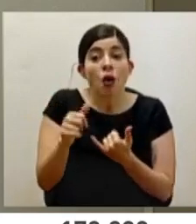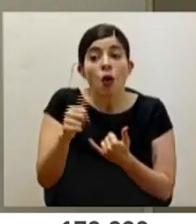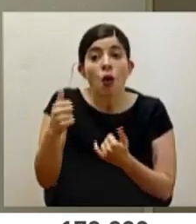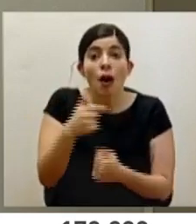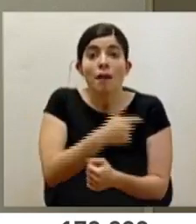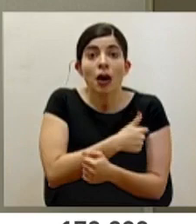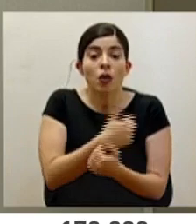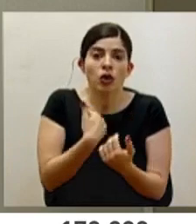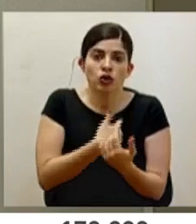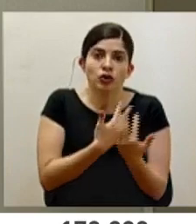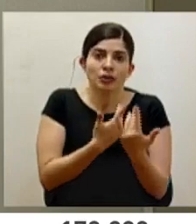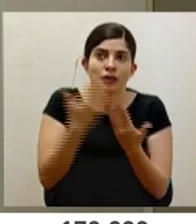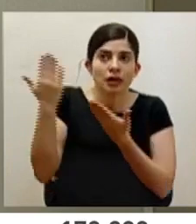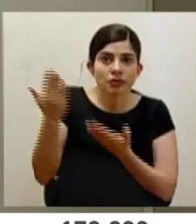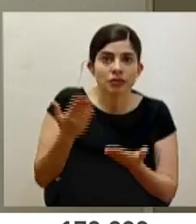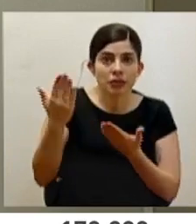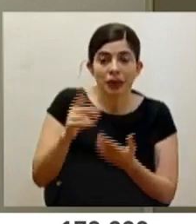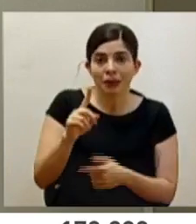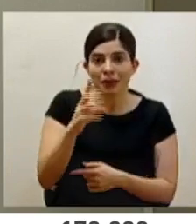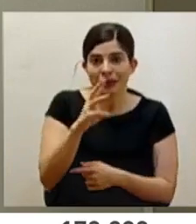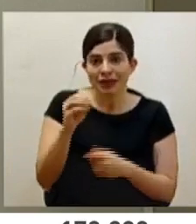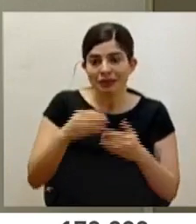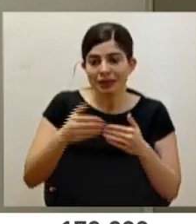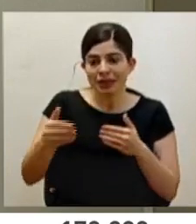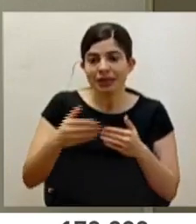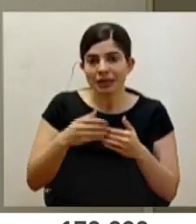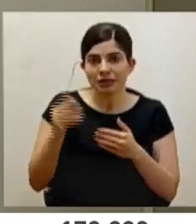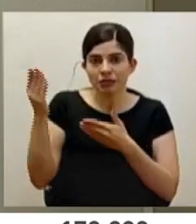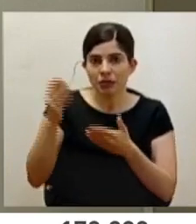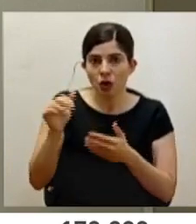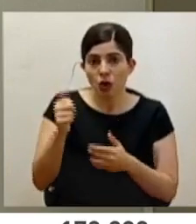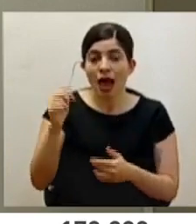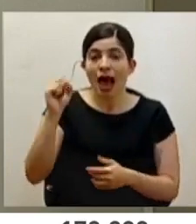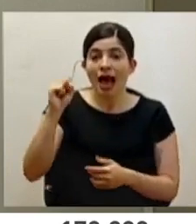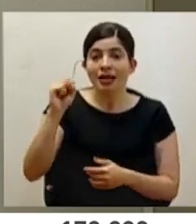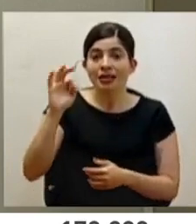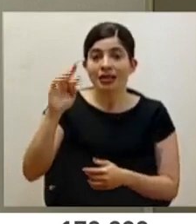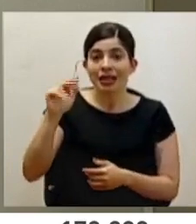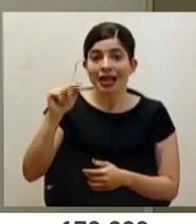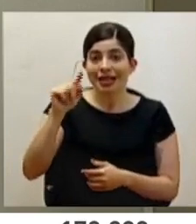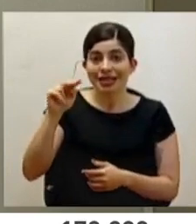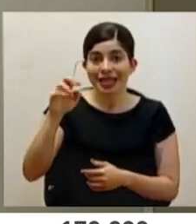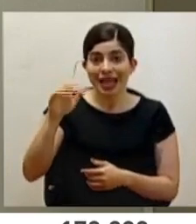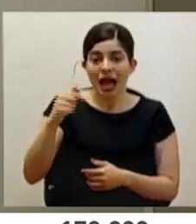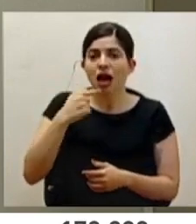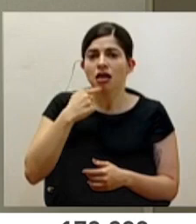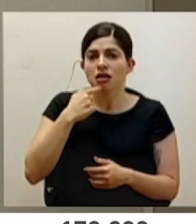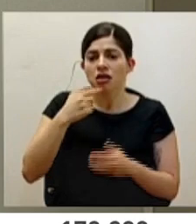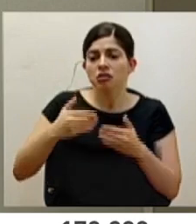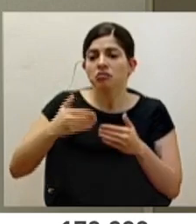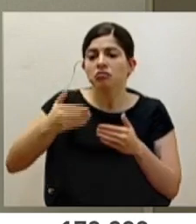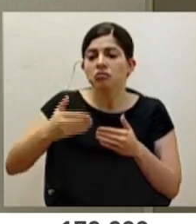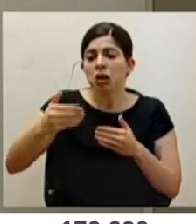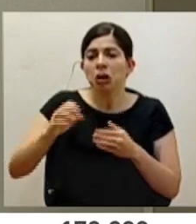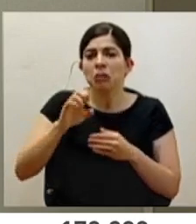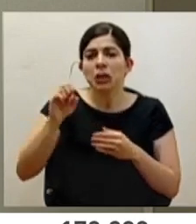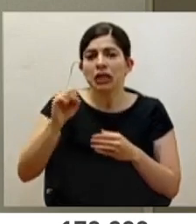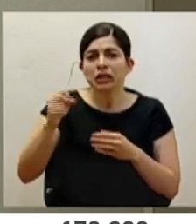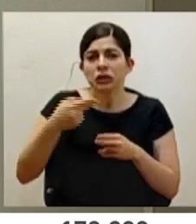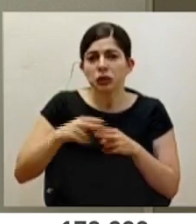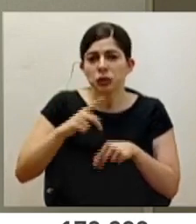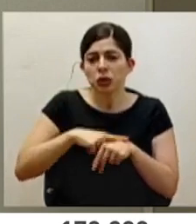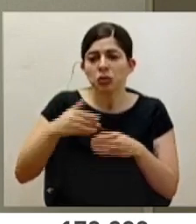vacunas en el primer semestre. Ya con AstraZeneca nos han dicho, ¿verdad?, que pues en los siguientes ya posiblemente poquitos meses